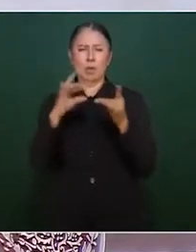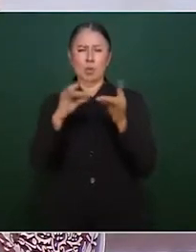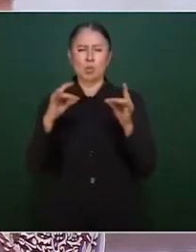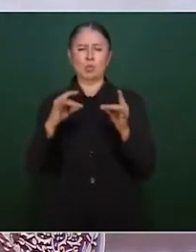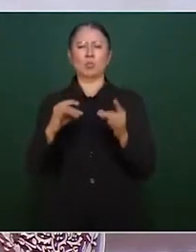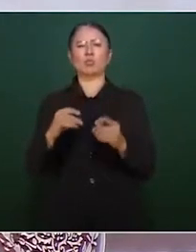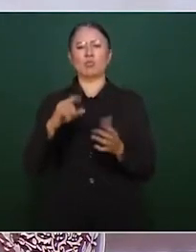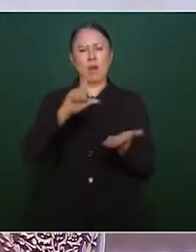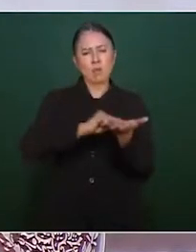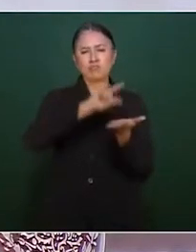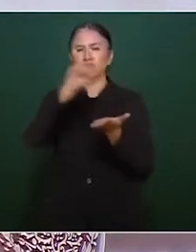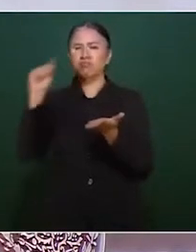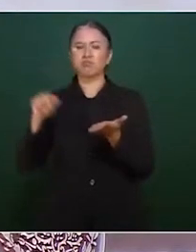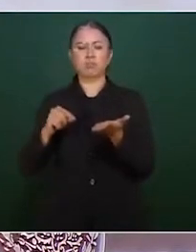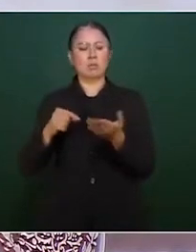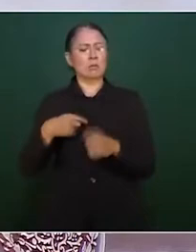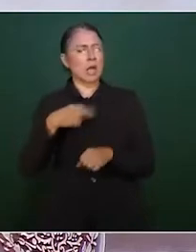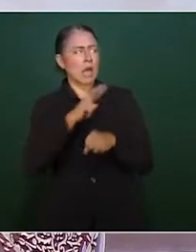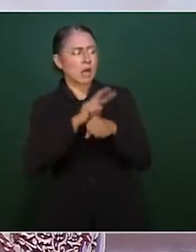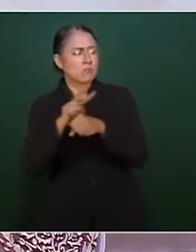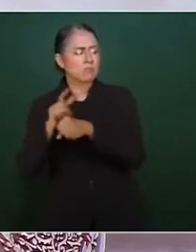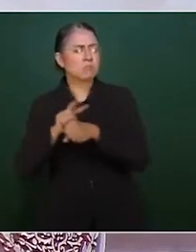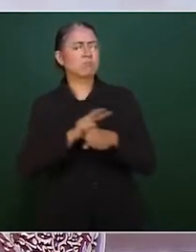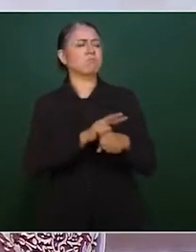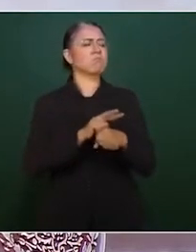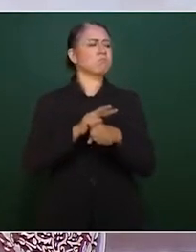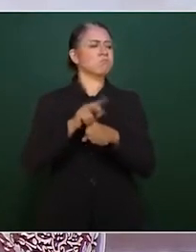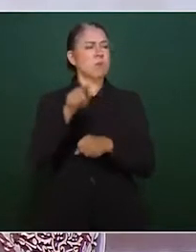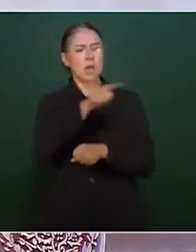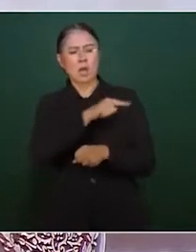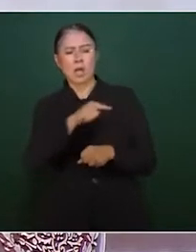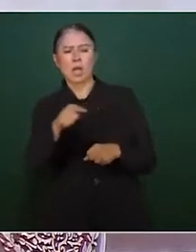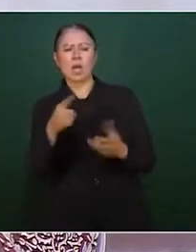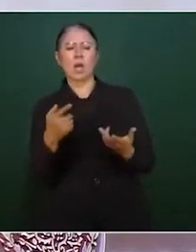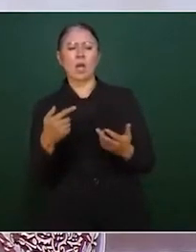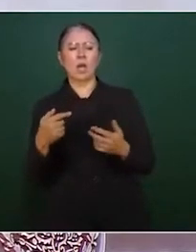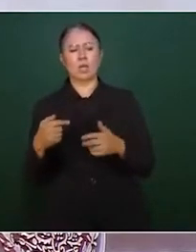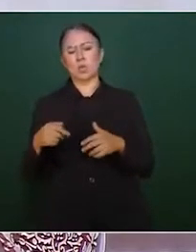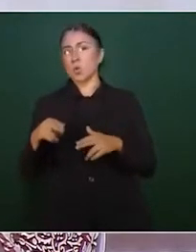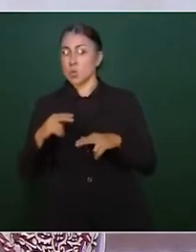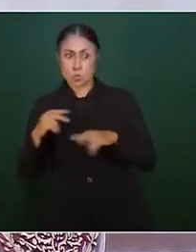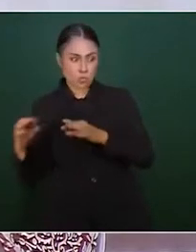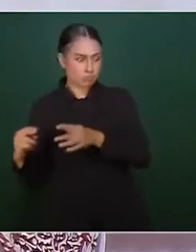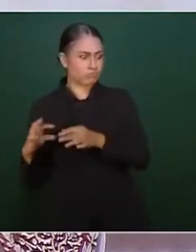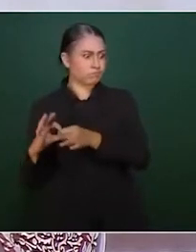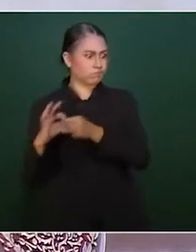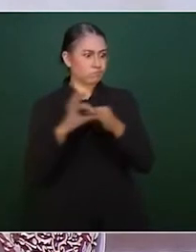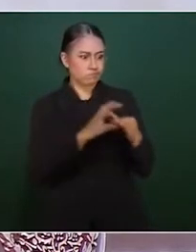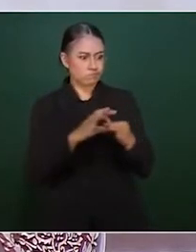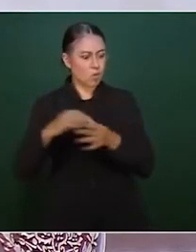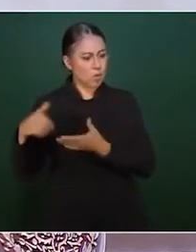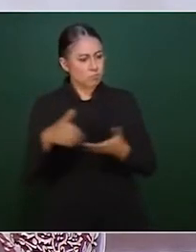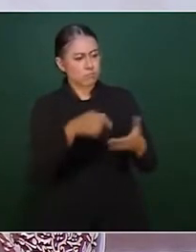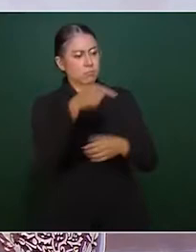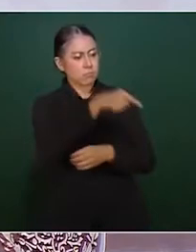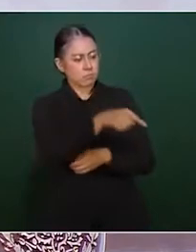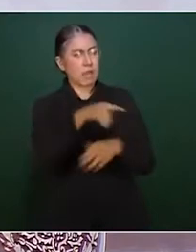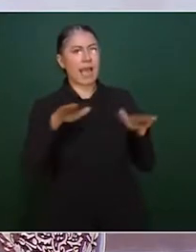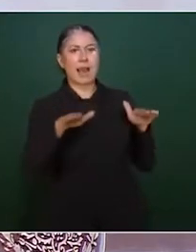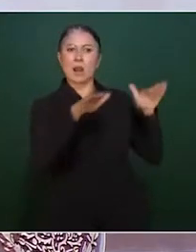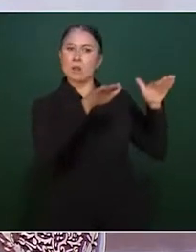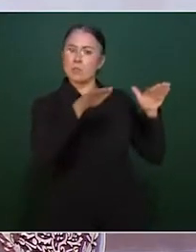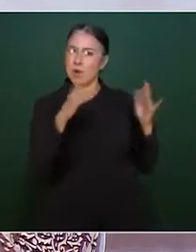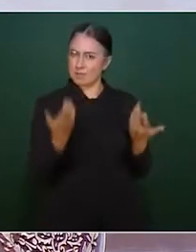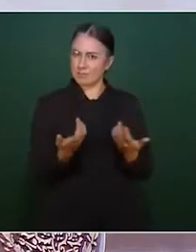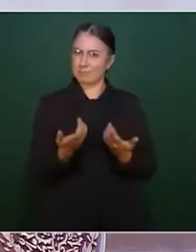obras de conectividad al Aeropuerto Internacional Felipe Ángeles con el presidente López Obrador y la jefa de